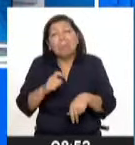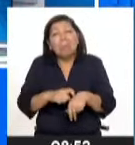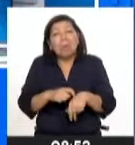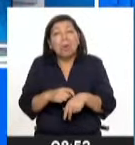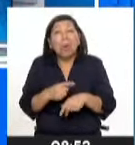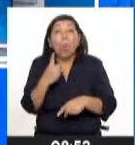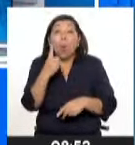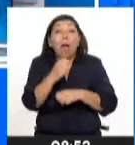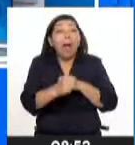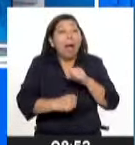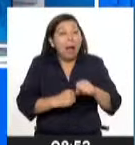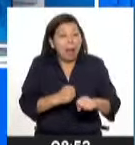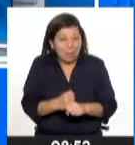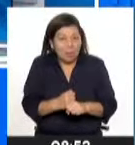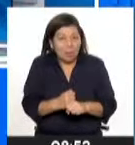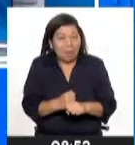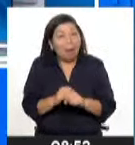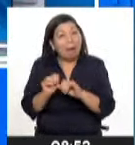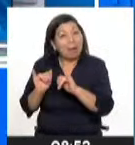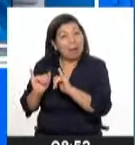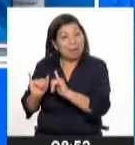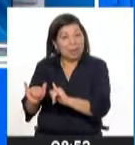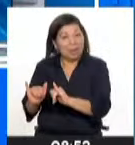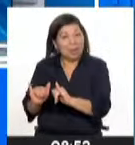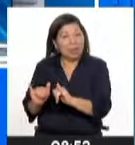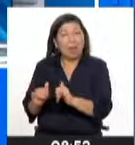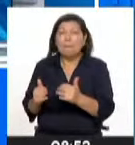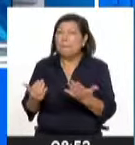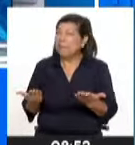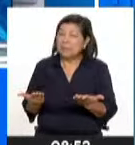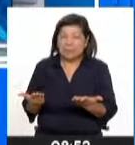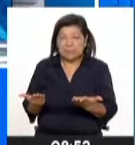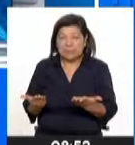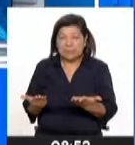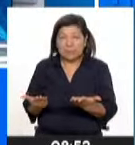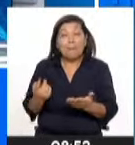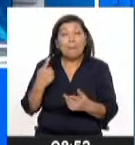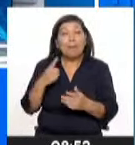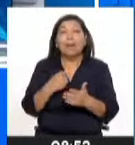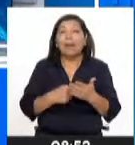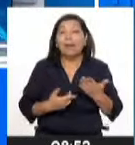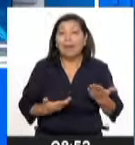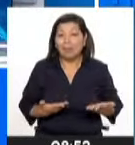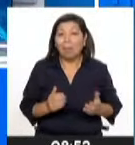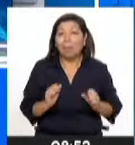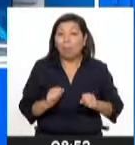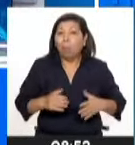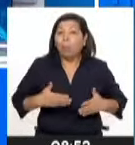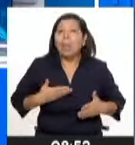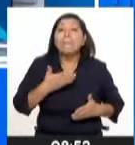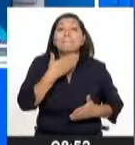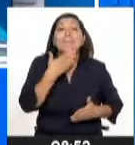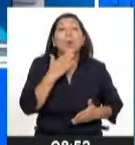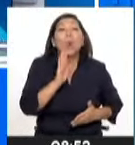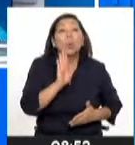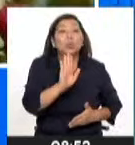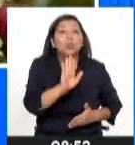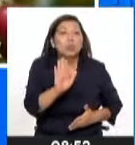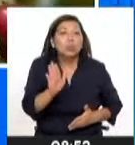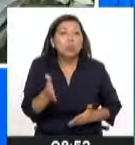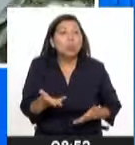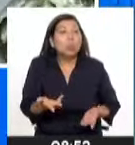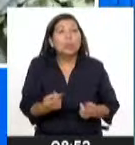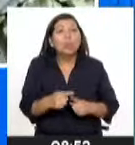12 meses. Entonces, esto genera realmente una gran oportunidad para que puedan mejorar de una manera